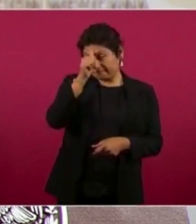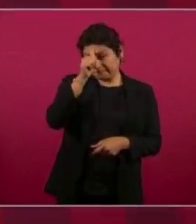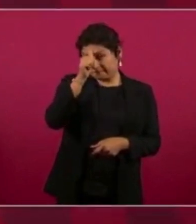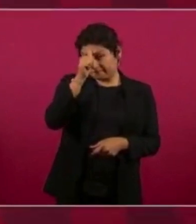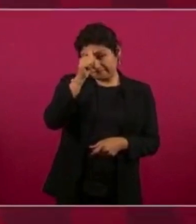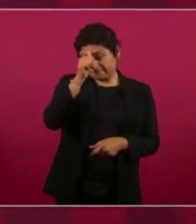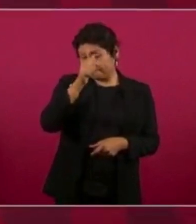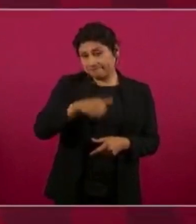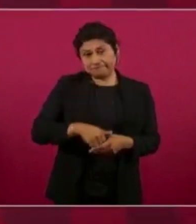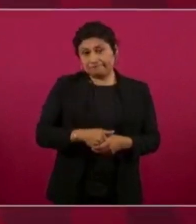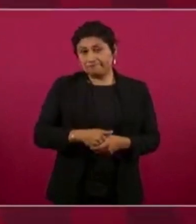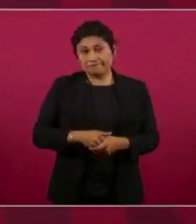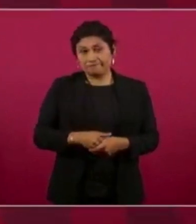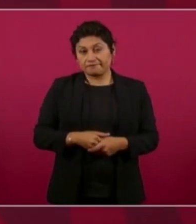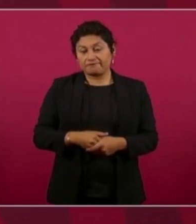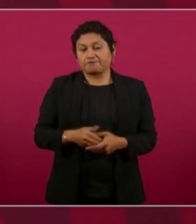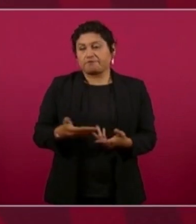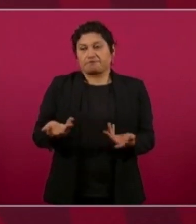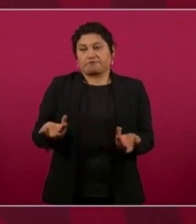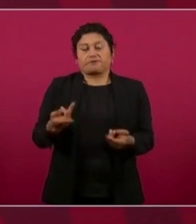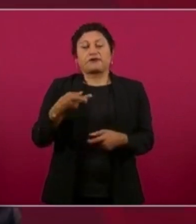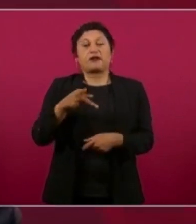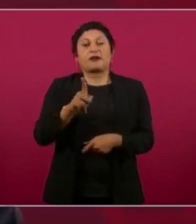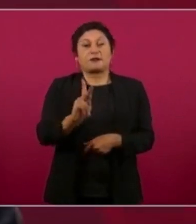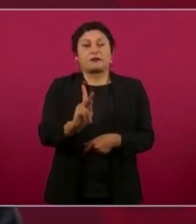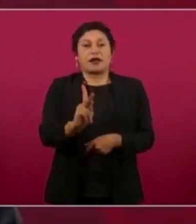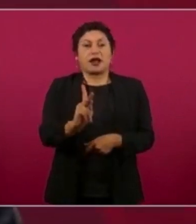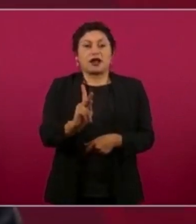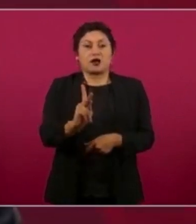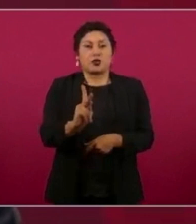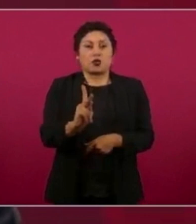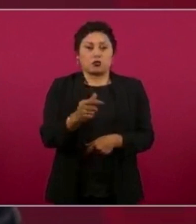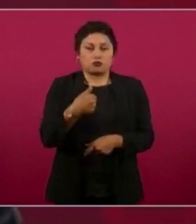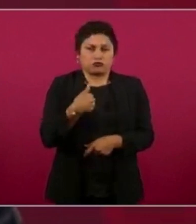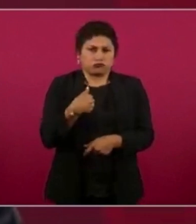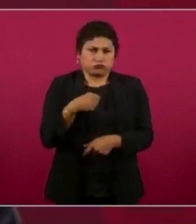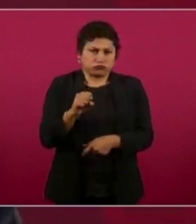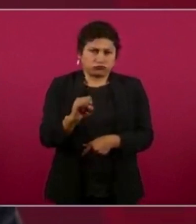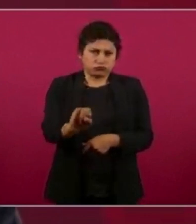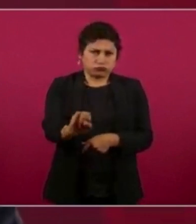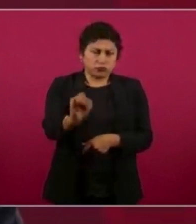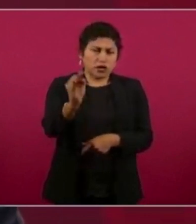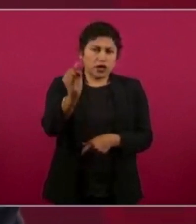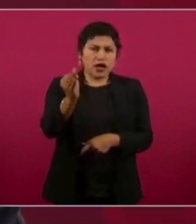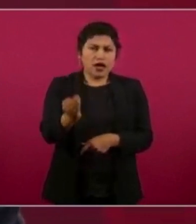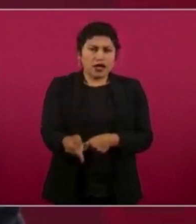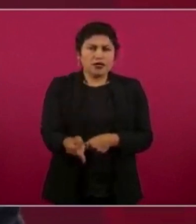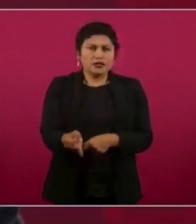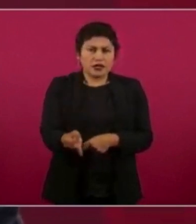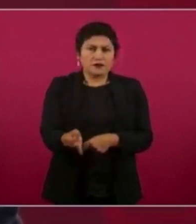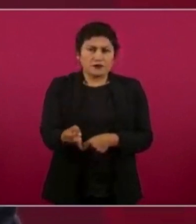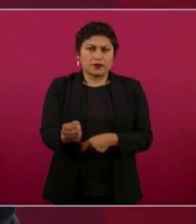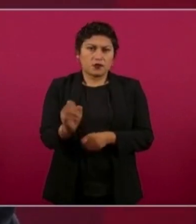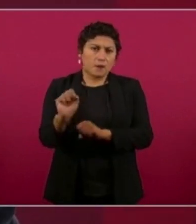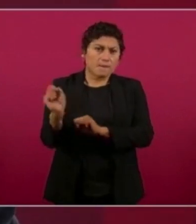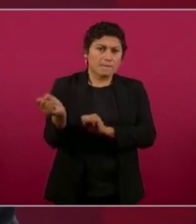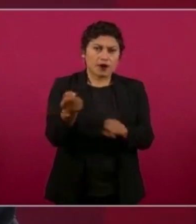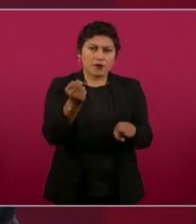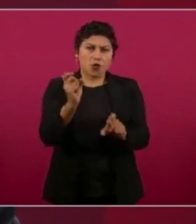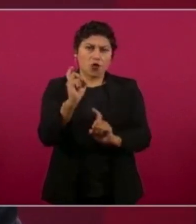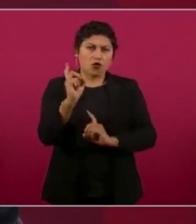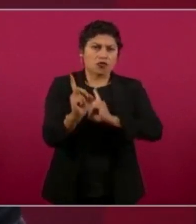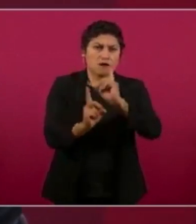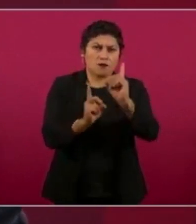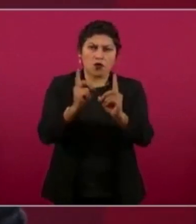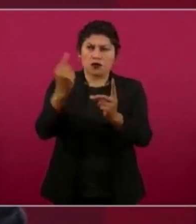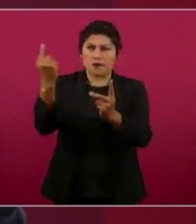Claro que sí estoy a favor del béisbol y del deporte en